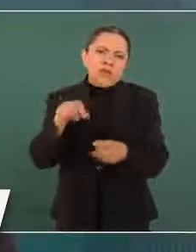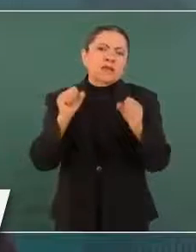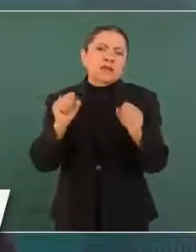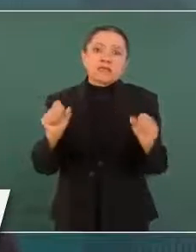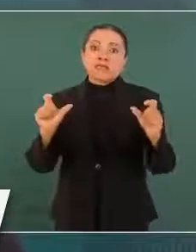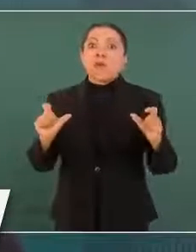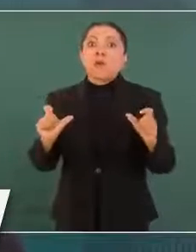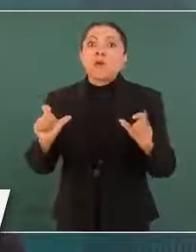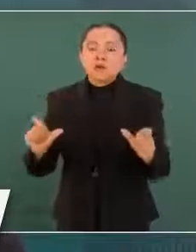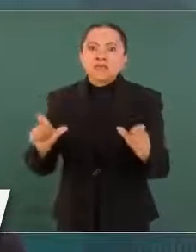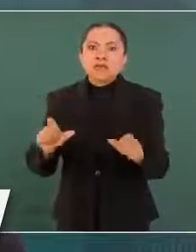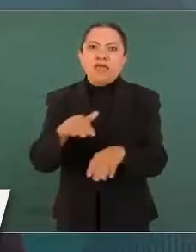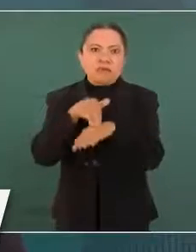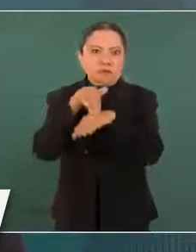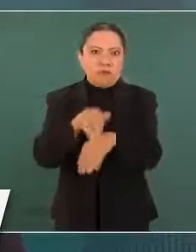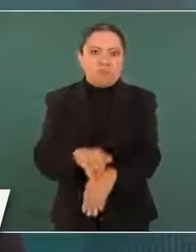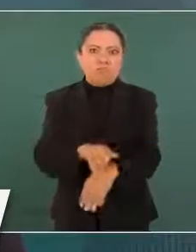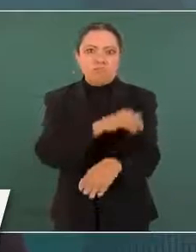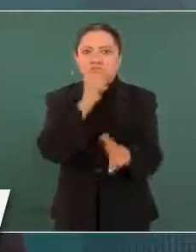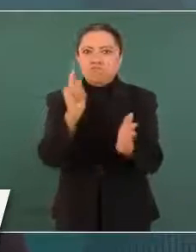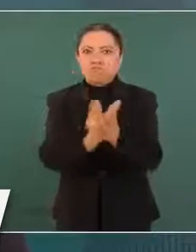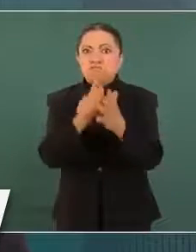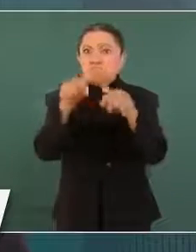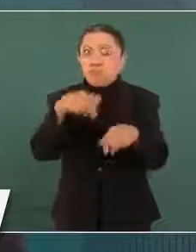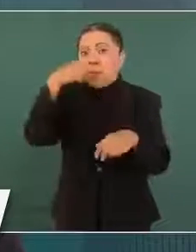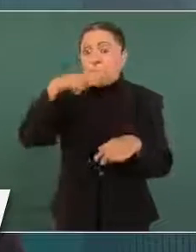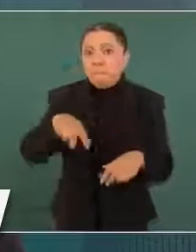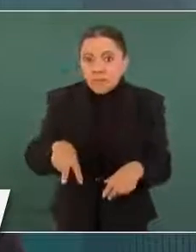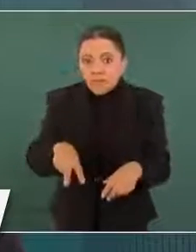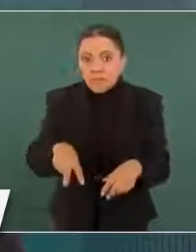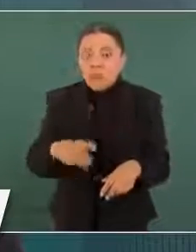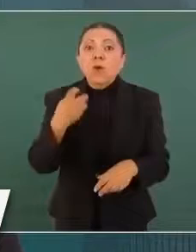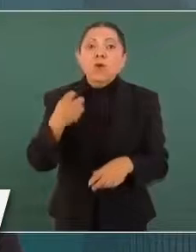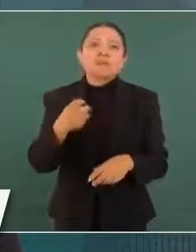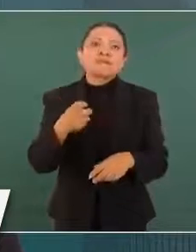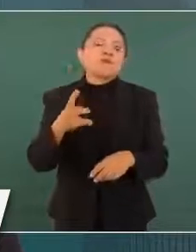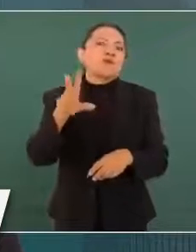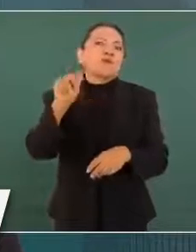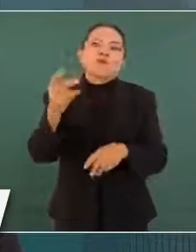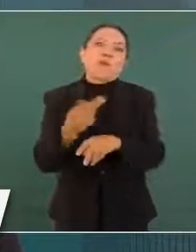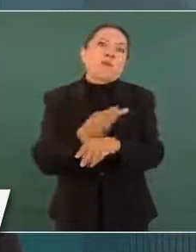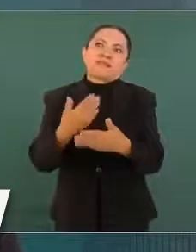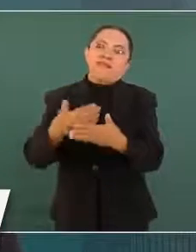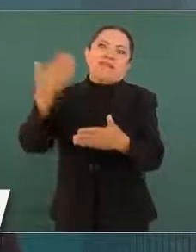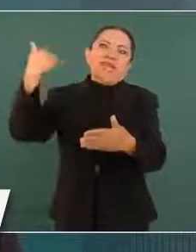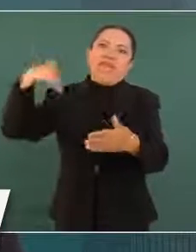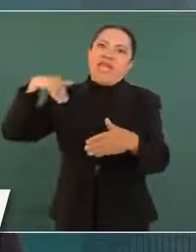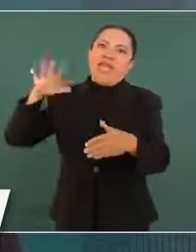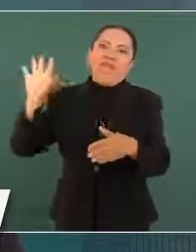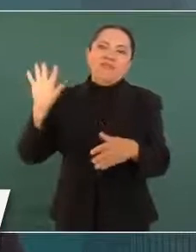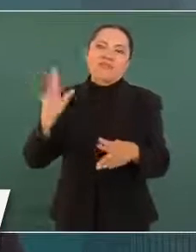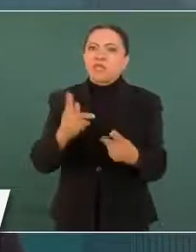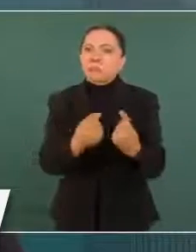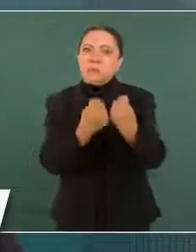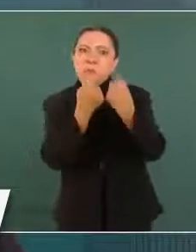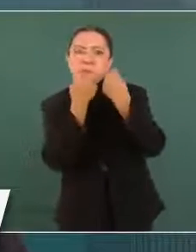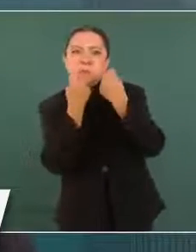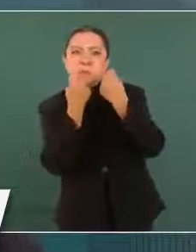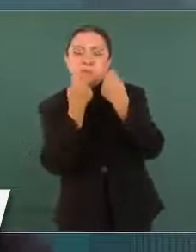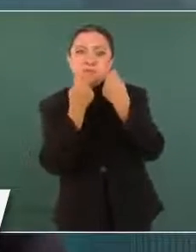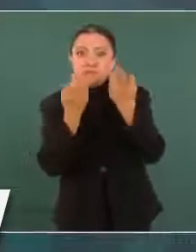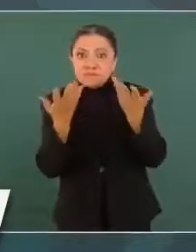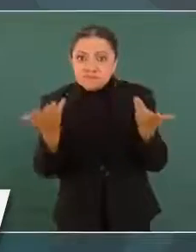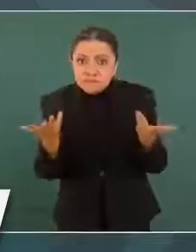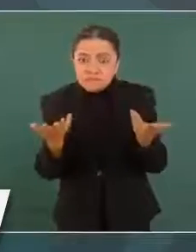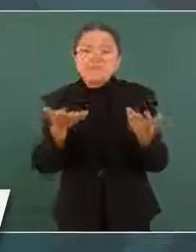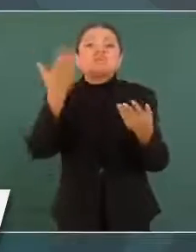aplica en México, cosa que no sucedía anteriormente. Había mucha